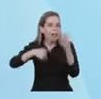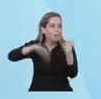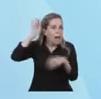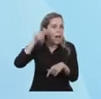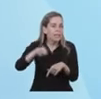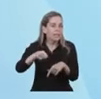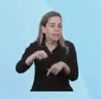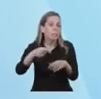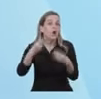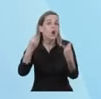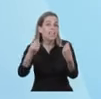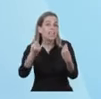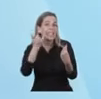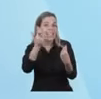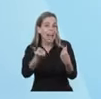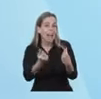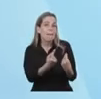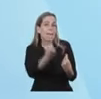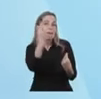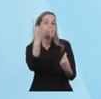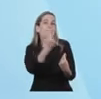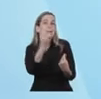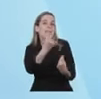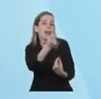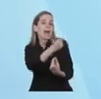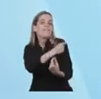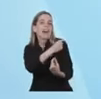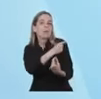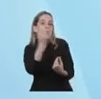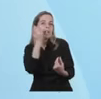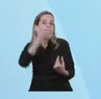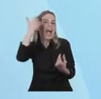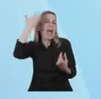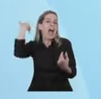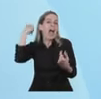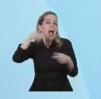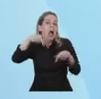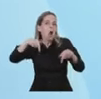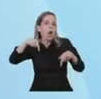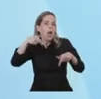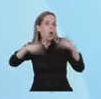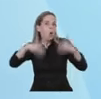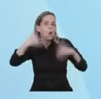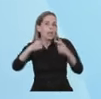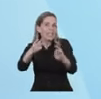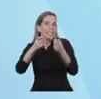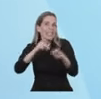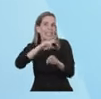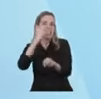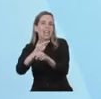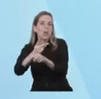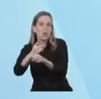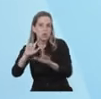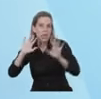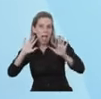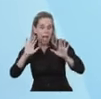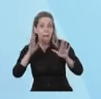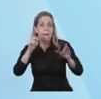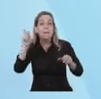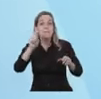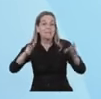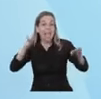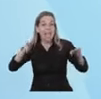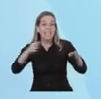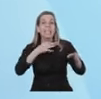la primera dosis. En agosto vamos a aplicar más de 7 millones de segundas dosis.